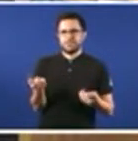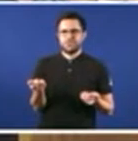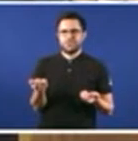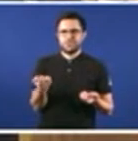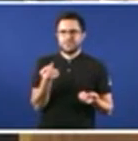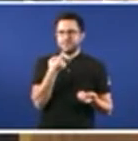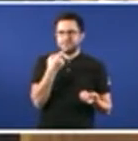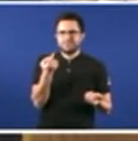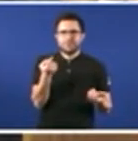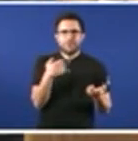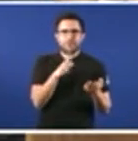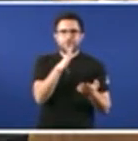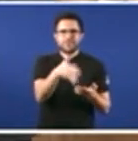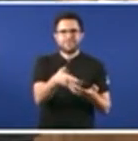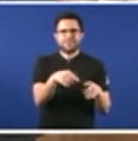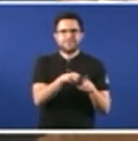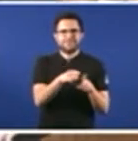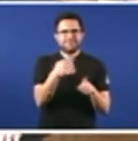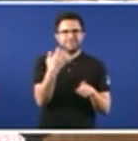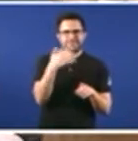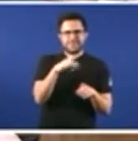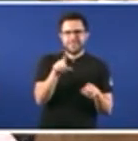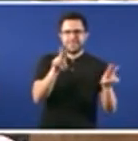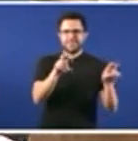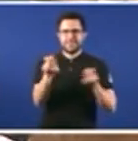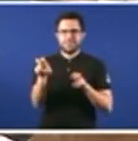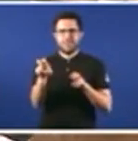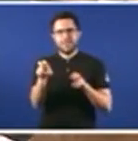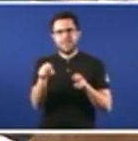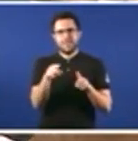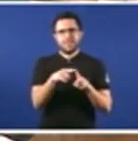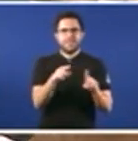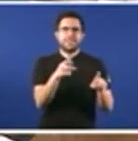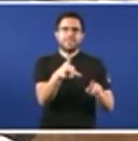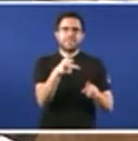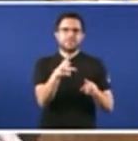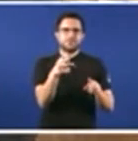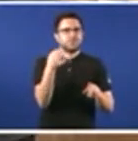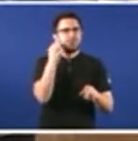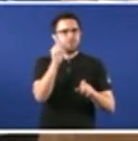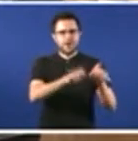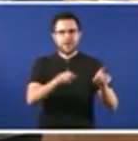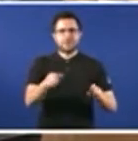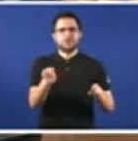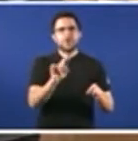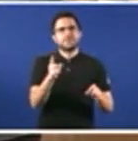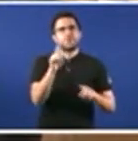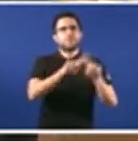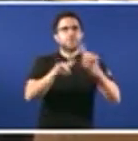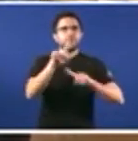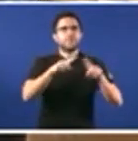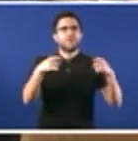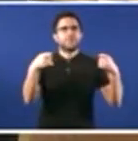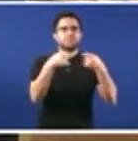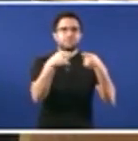auténticamente psicodélica no que afecta o reconhecemento dos dereitos as mulleres Mire, non estamos ante un problema de cruce de morais estamos ante un